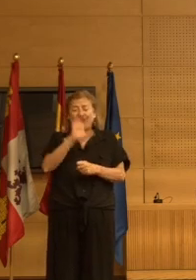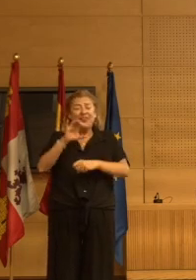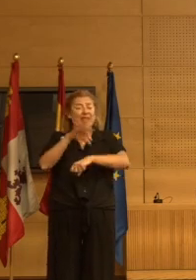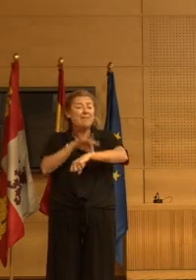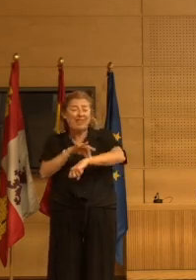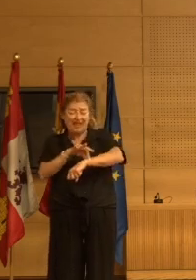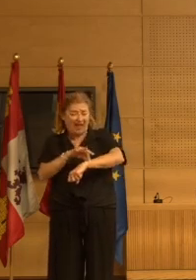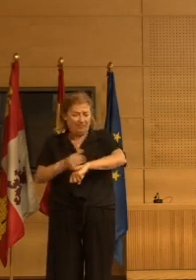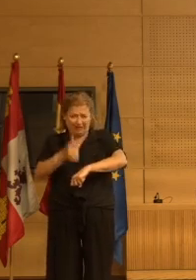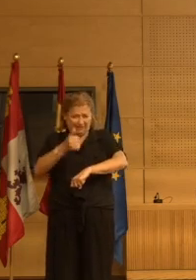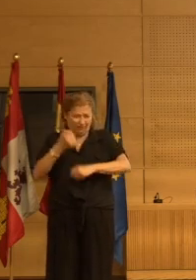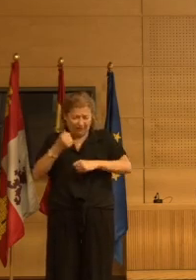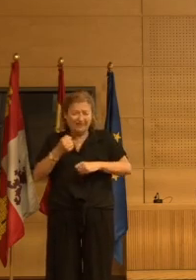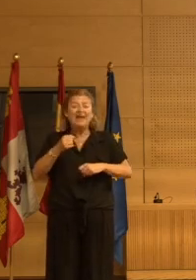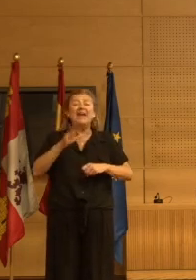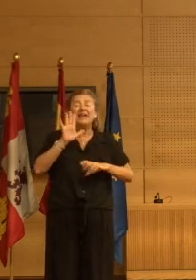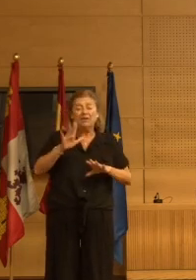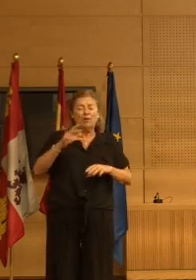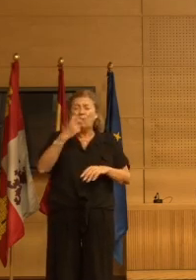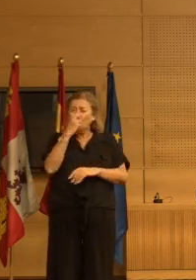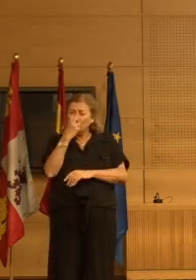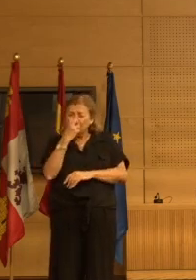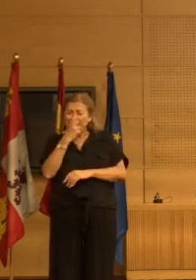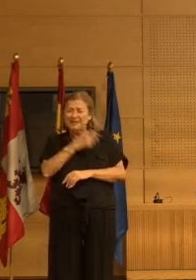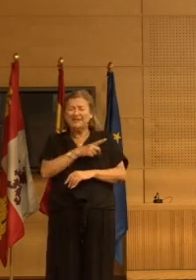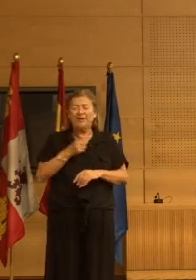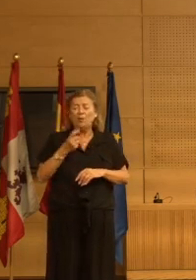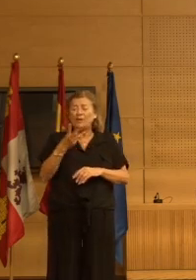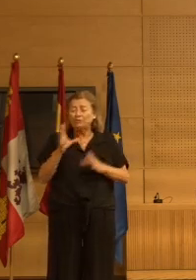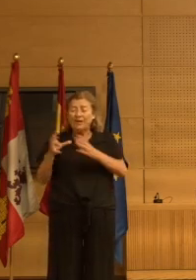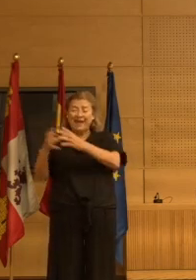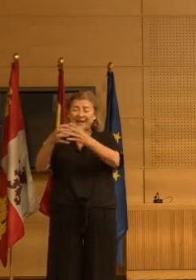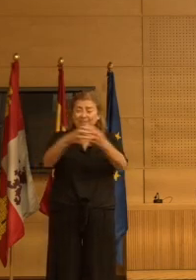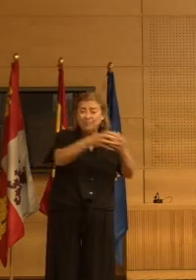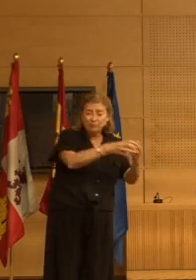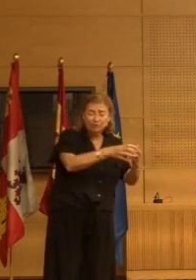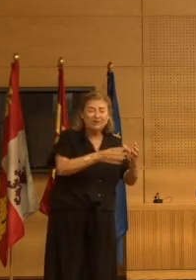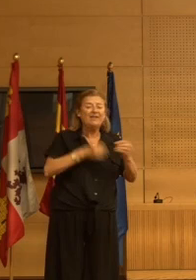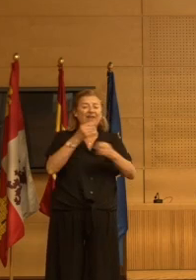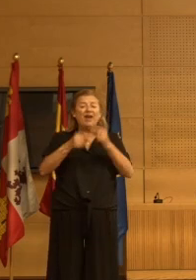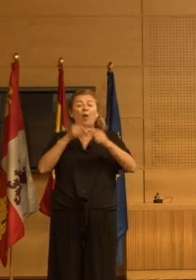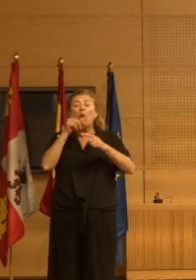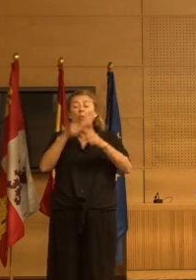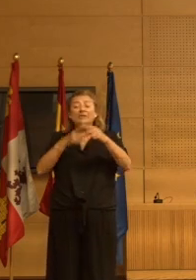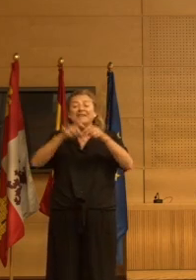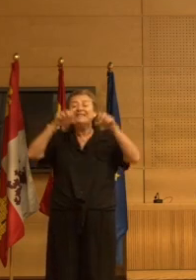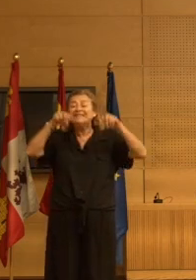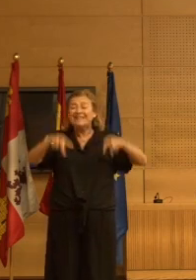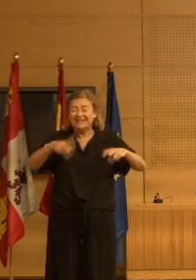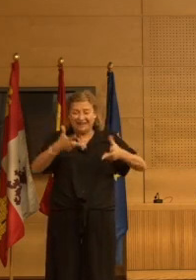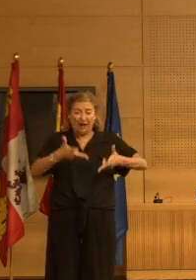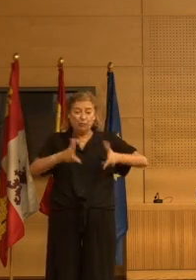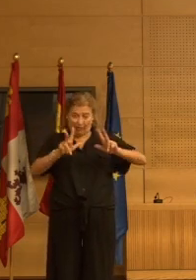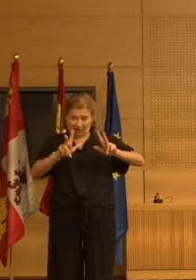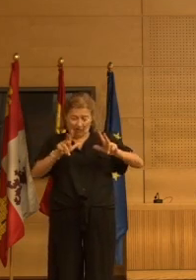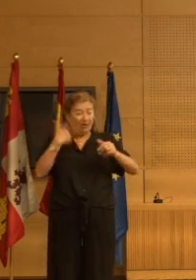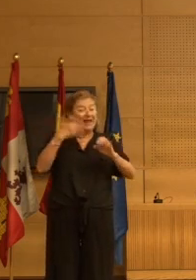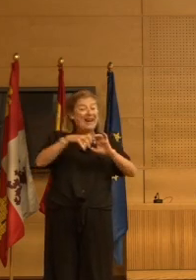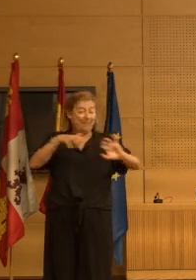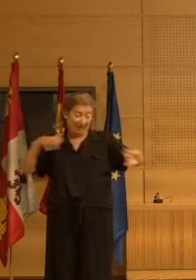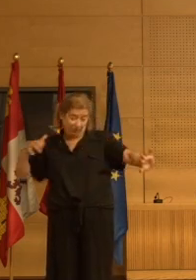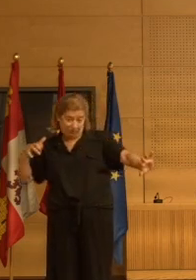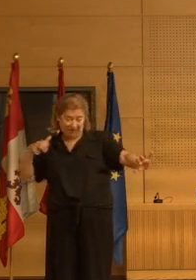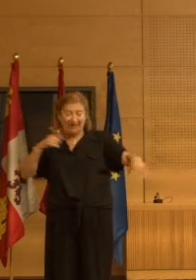médica. Curiosamente, de los neurolépticos que se están usando sin autorización, que son la inmensa mayoría de ellos,